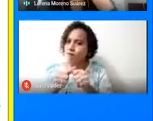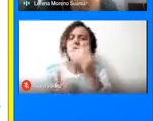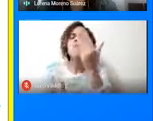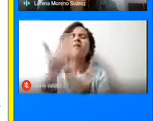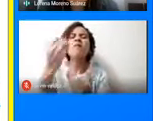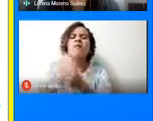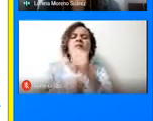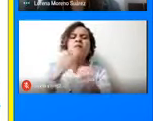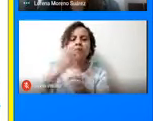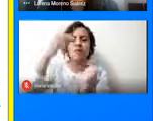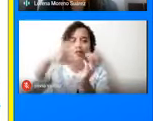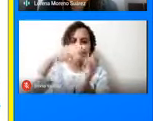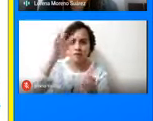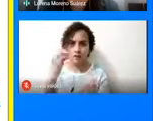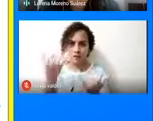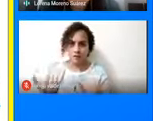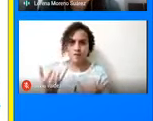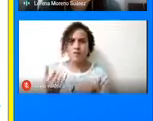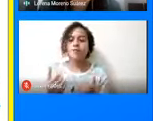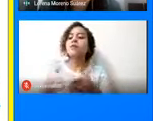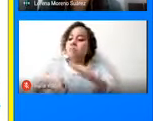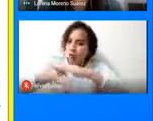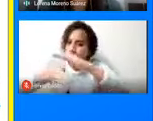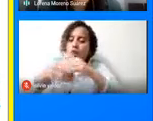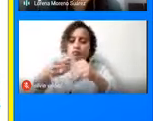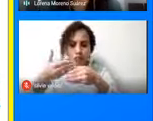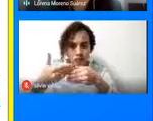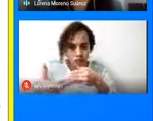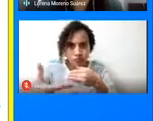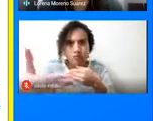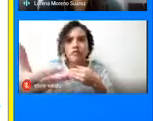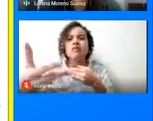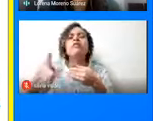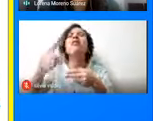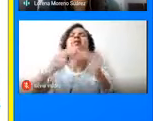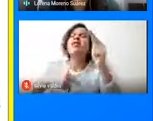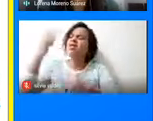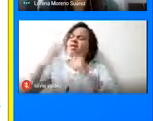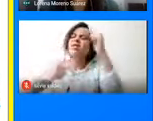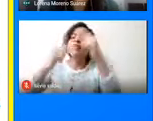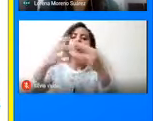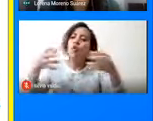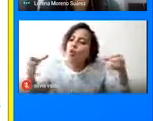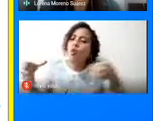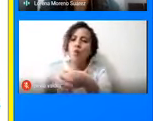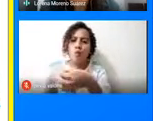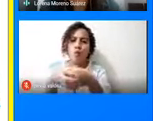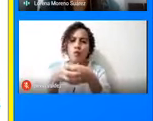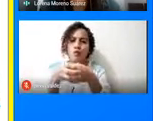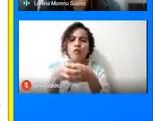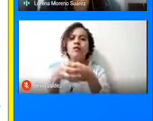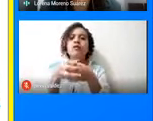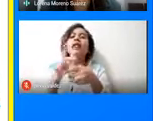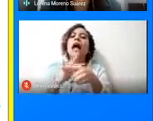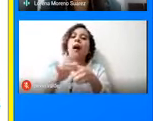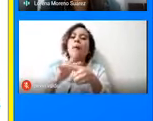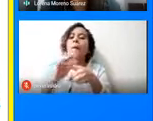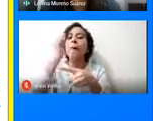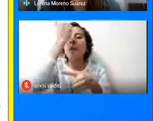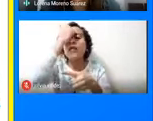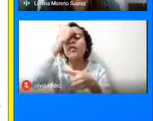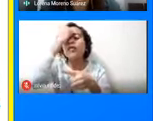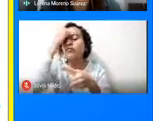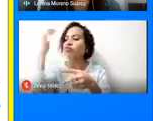2020, continúa vigente y fue una construcción colectiva aplicando el principio de